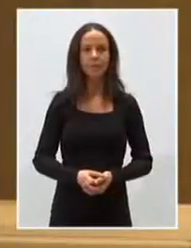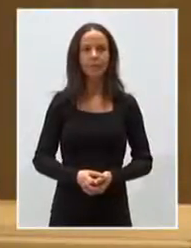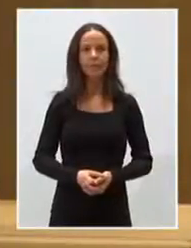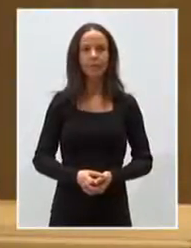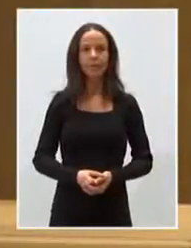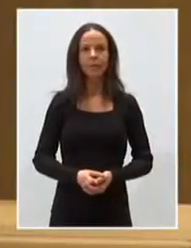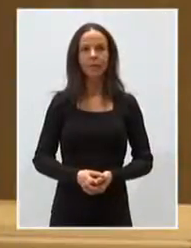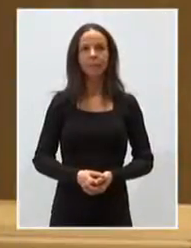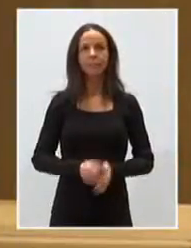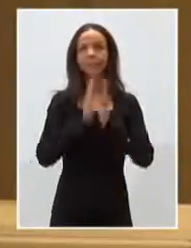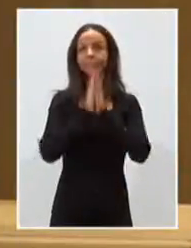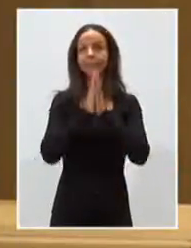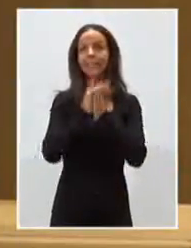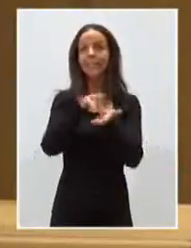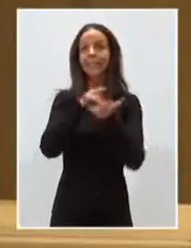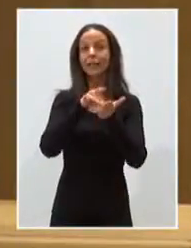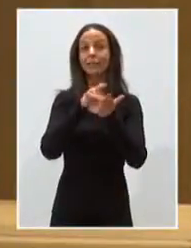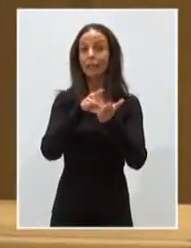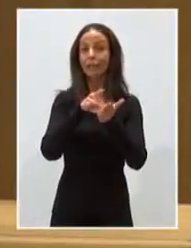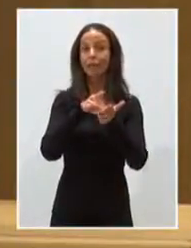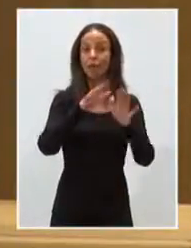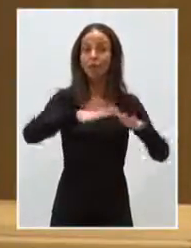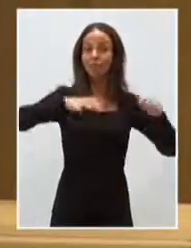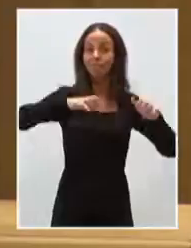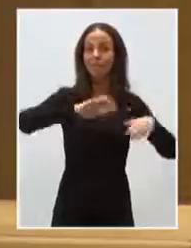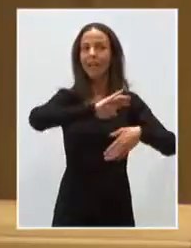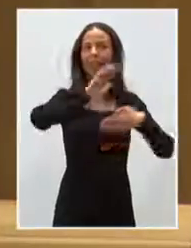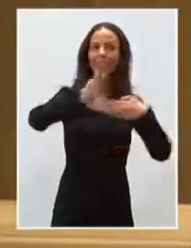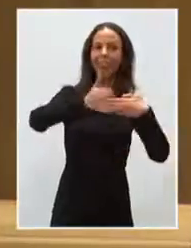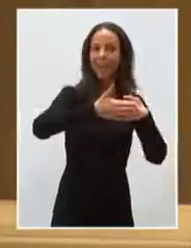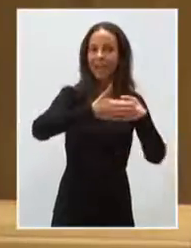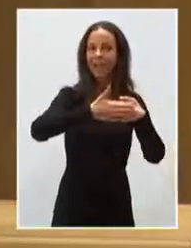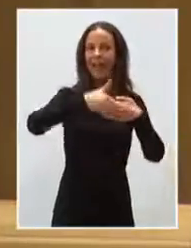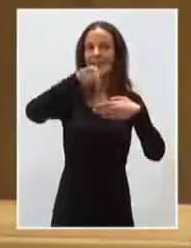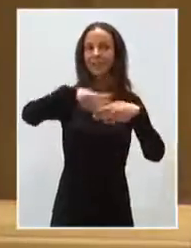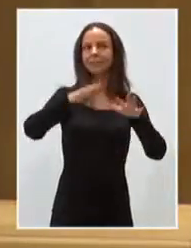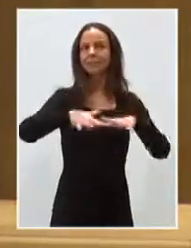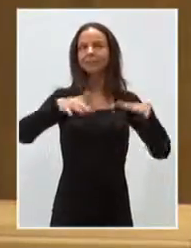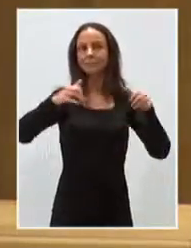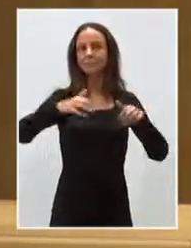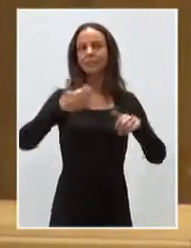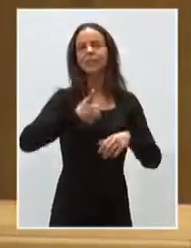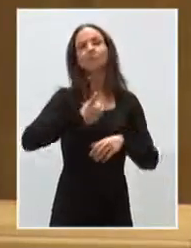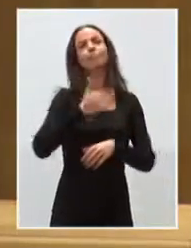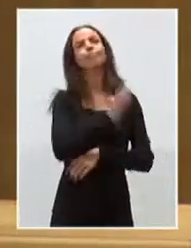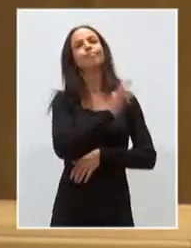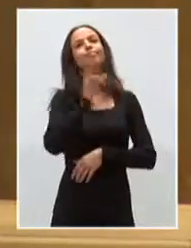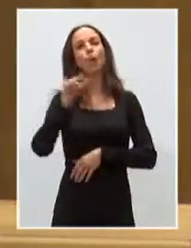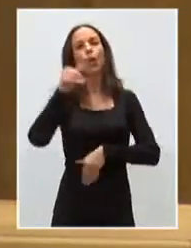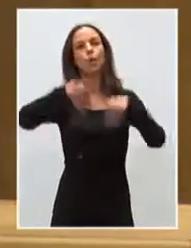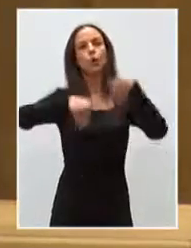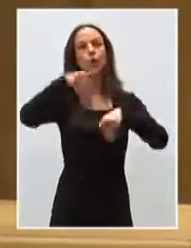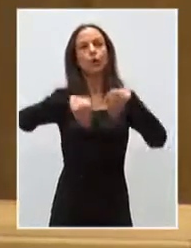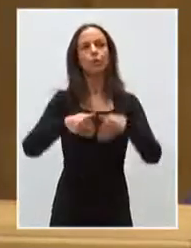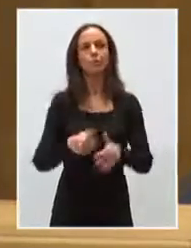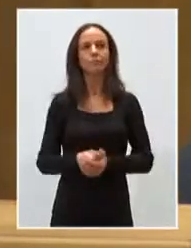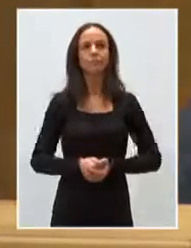Luego, por tanto, a los servicios de la Cámara que cierren las puertas del salón de plenos, vamos a pasar a la votación.